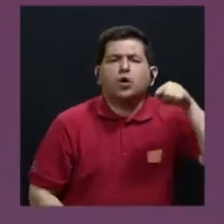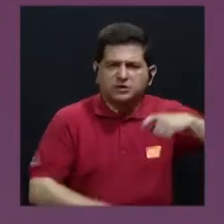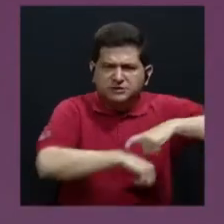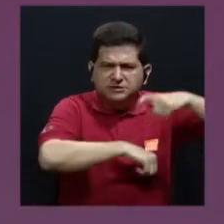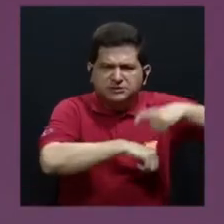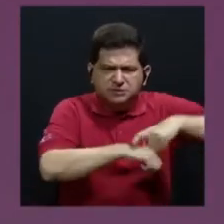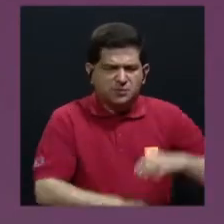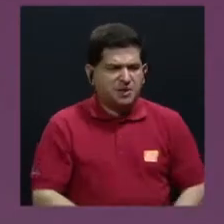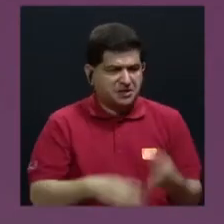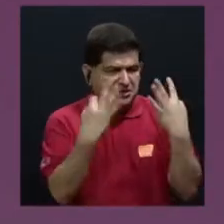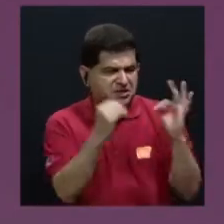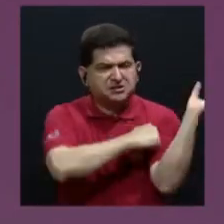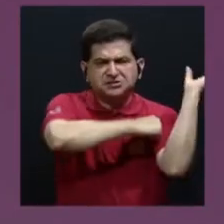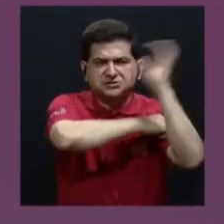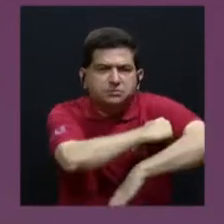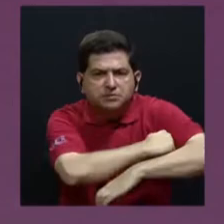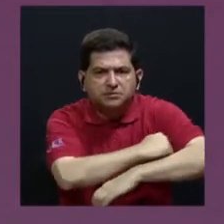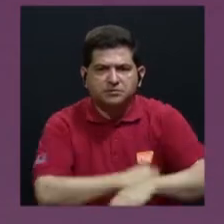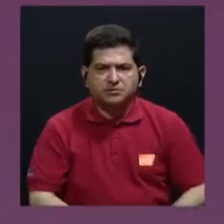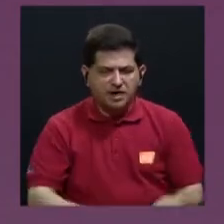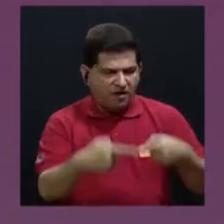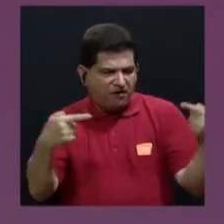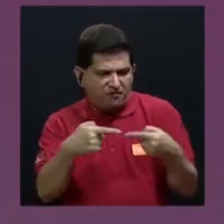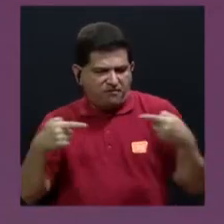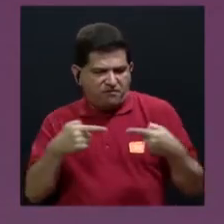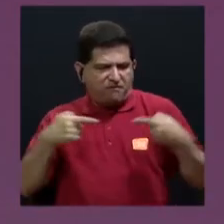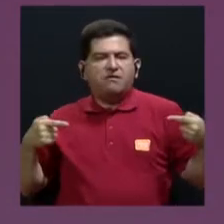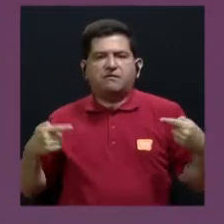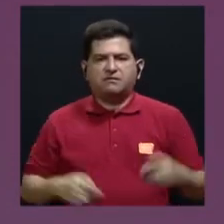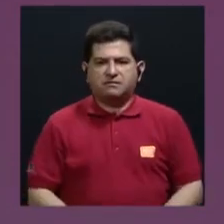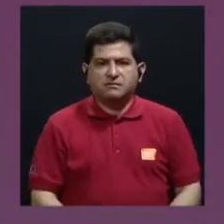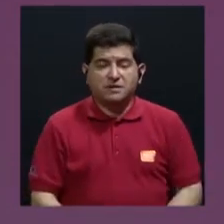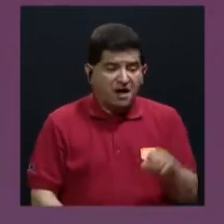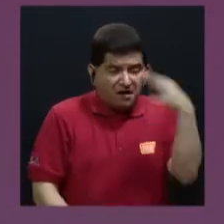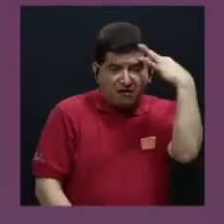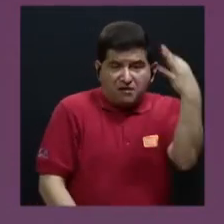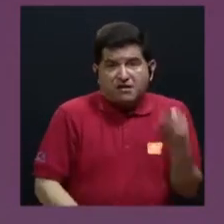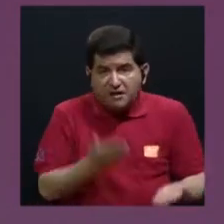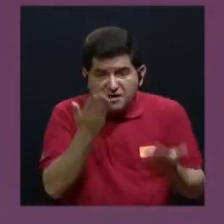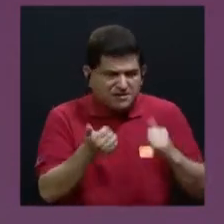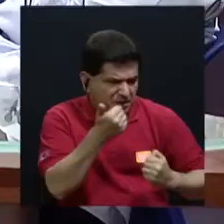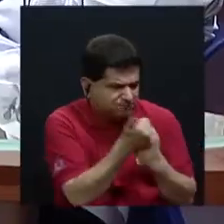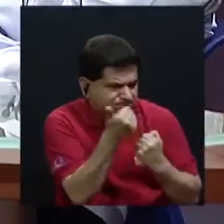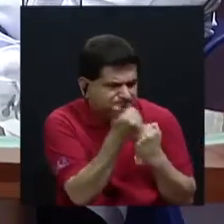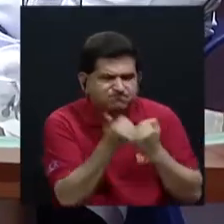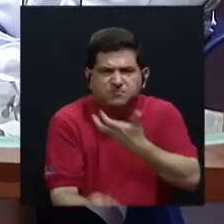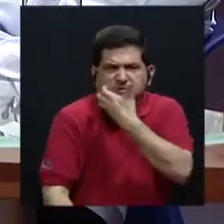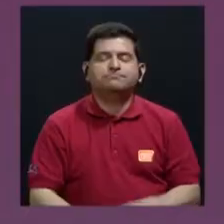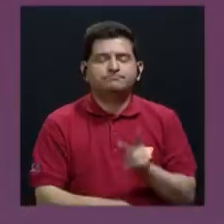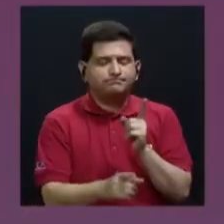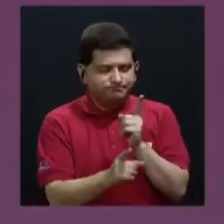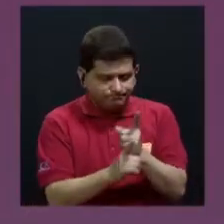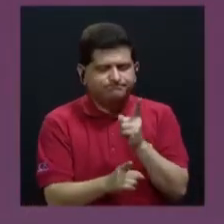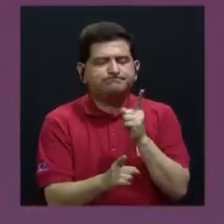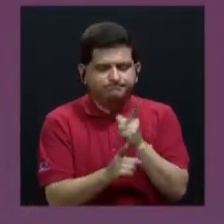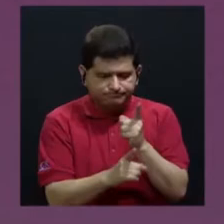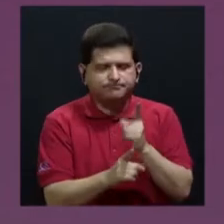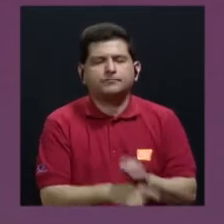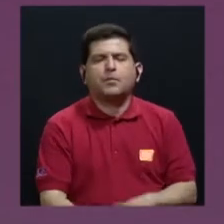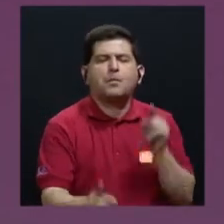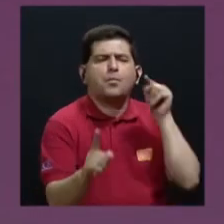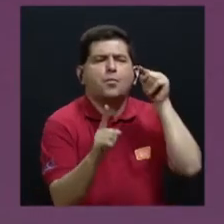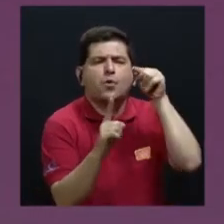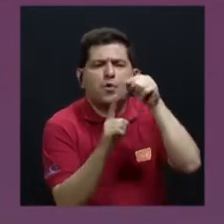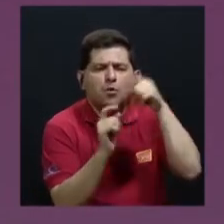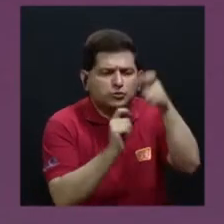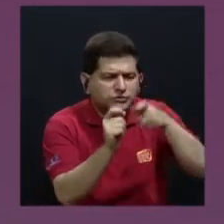como una manera de castigo, ¿verdad?, en contra de ellas por creer que apoyaban a la guerrilla, ¿verdad? Tenía como fines